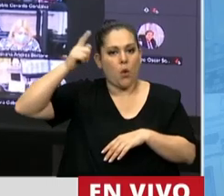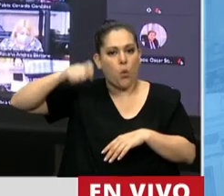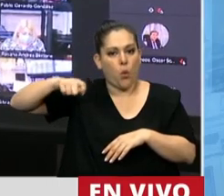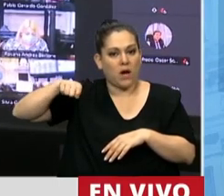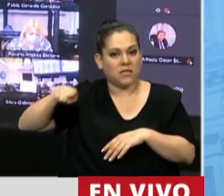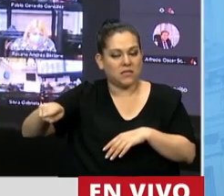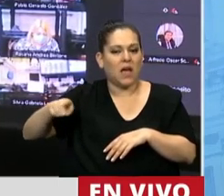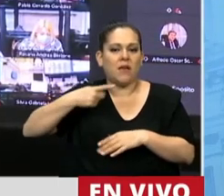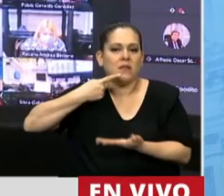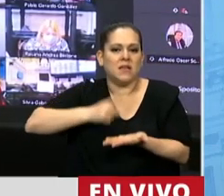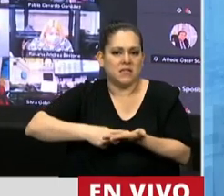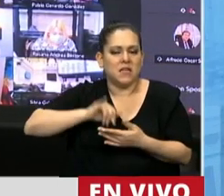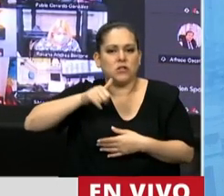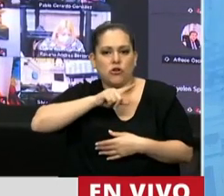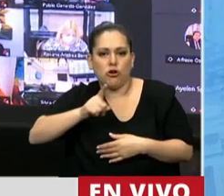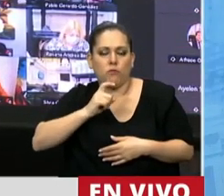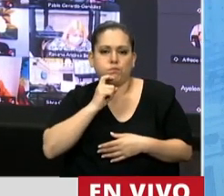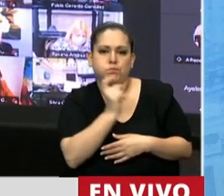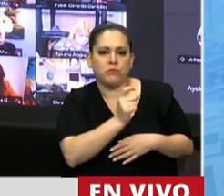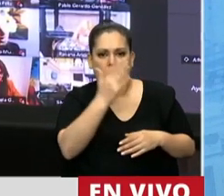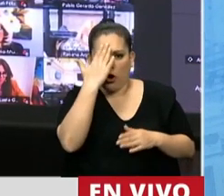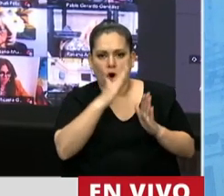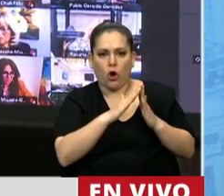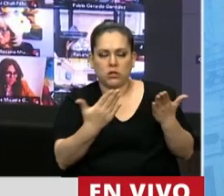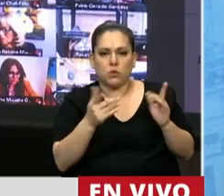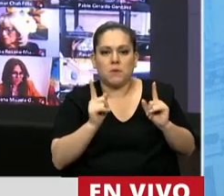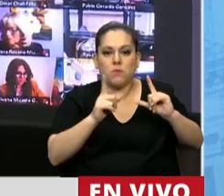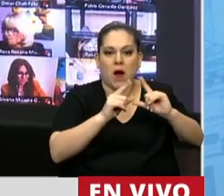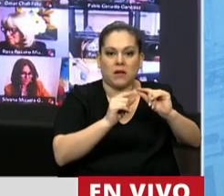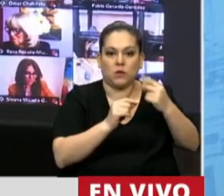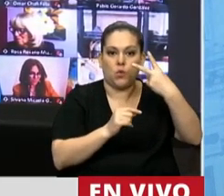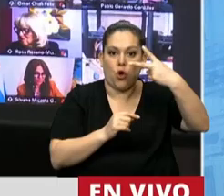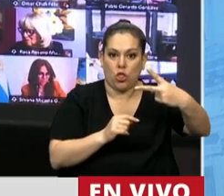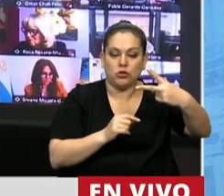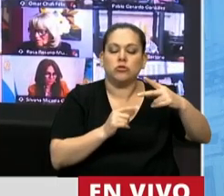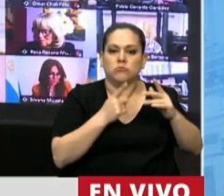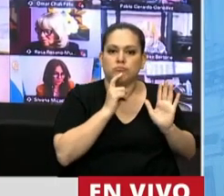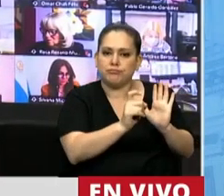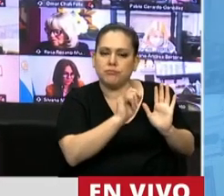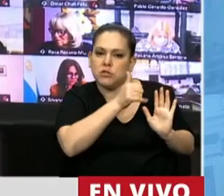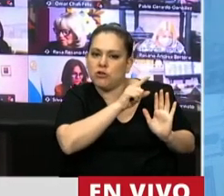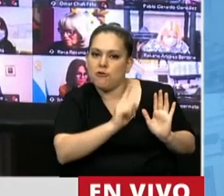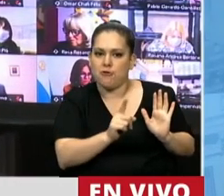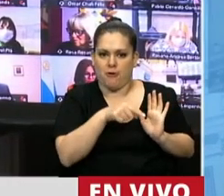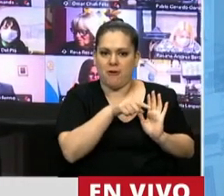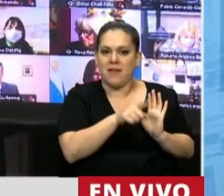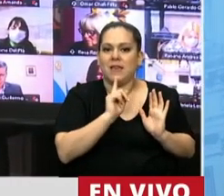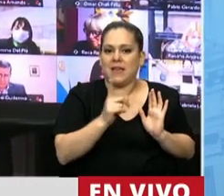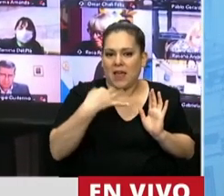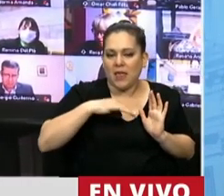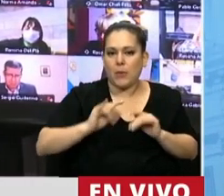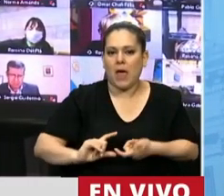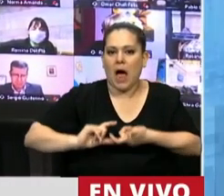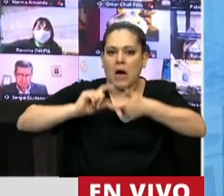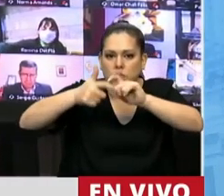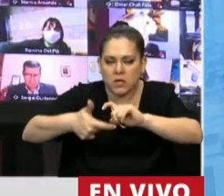establecer o no la inconstitucionalidad de esos dos artículos de la 23.928 y que posibilitara una actualización